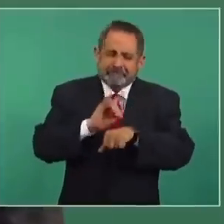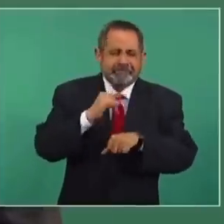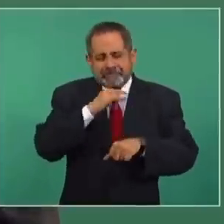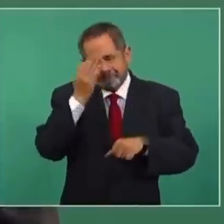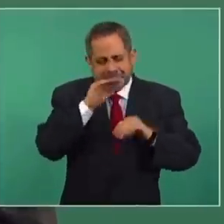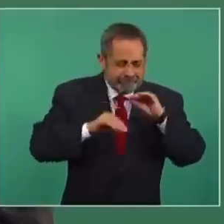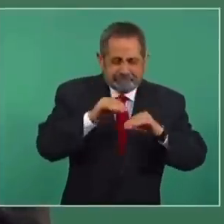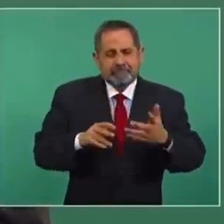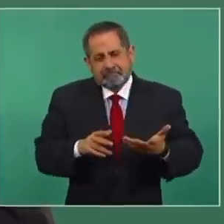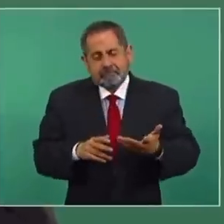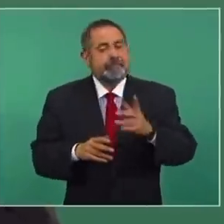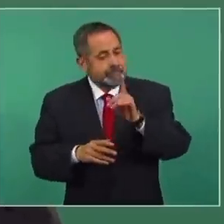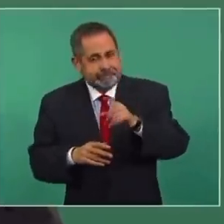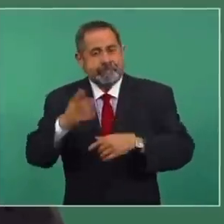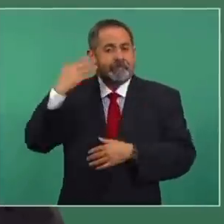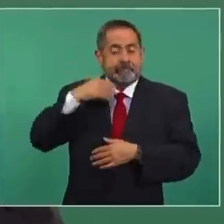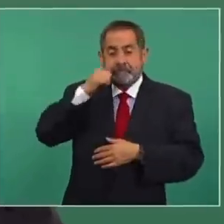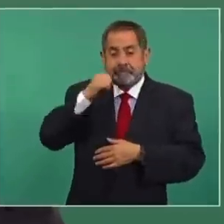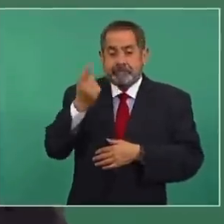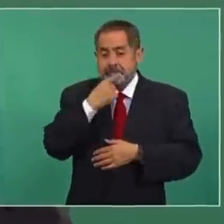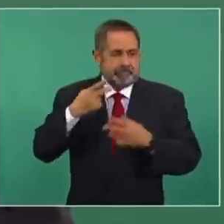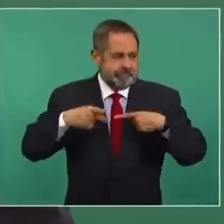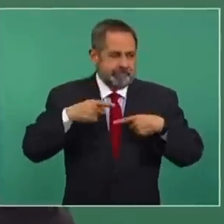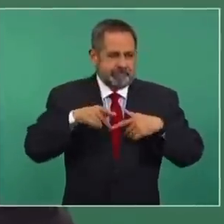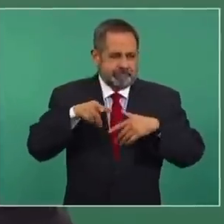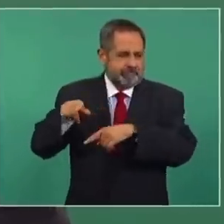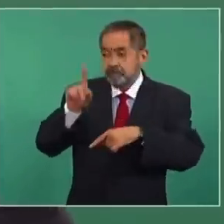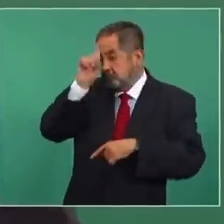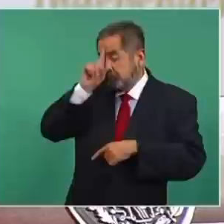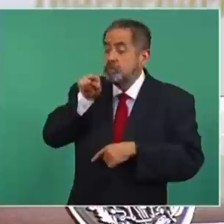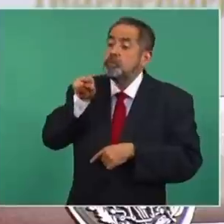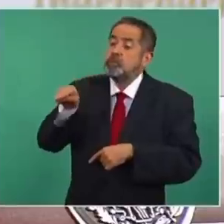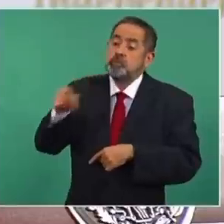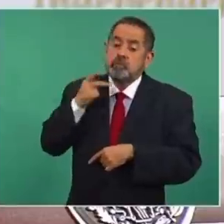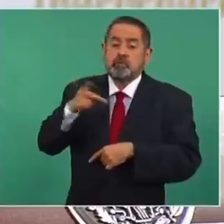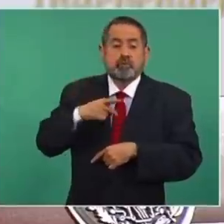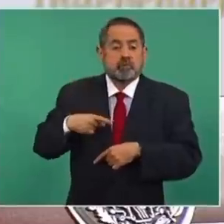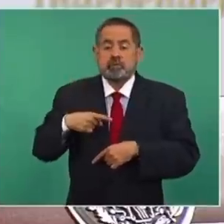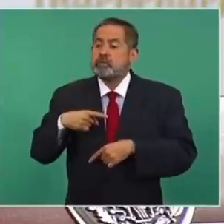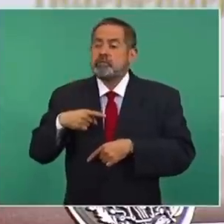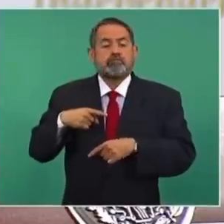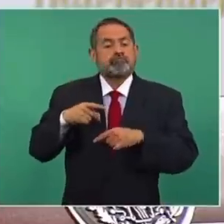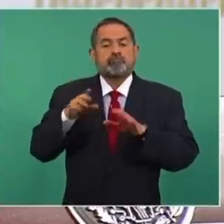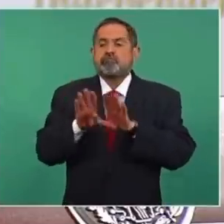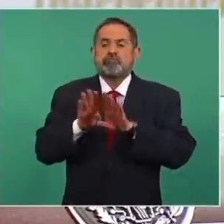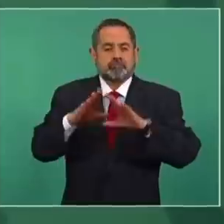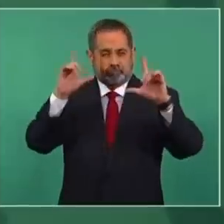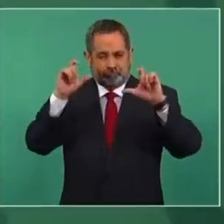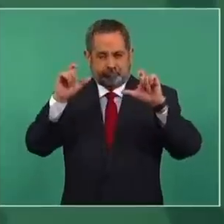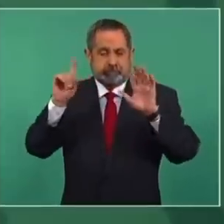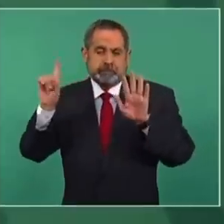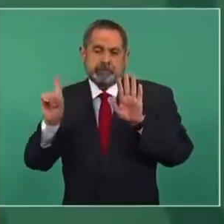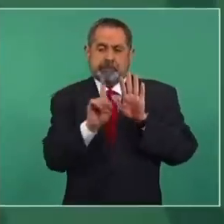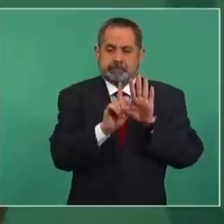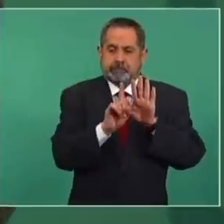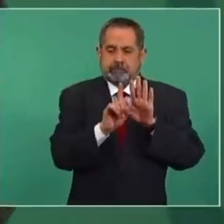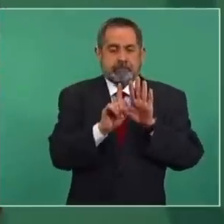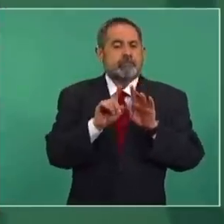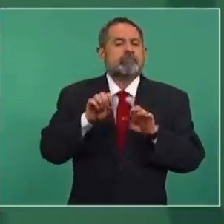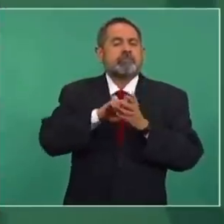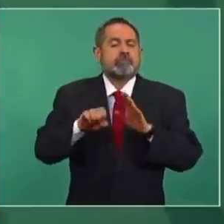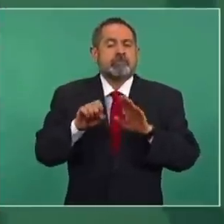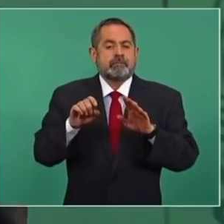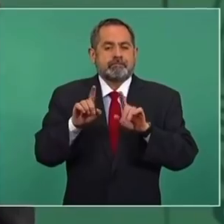pero además la recomendación de todos los publicistas era que que correrse al centro. Si estabas